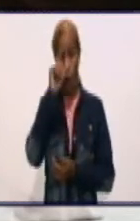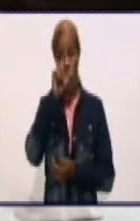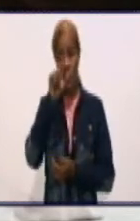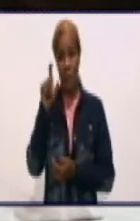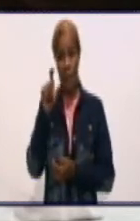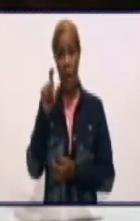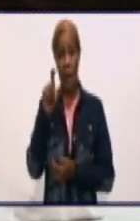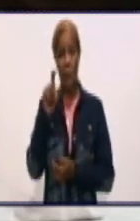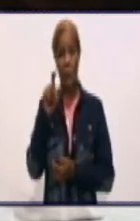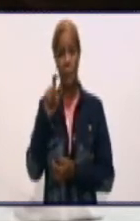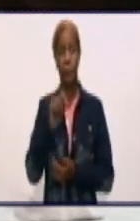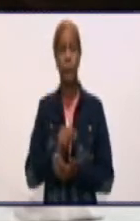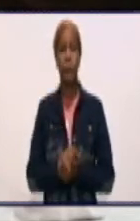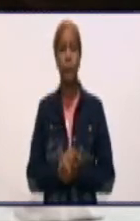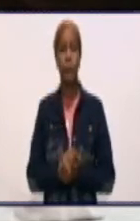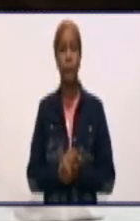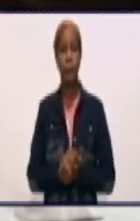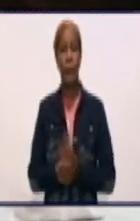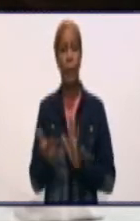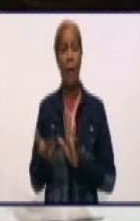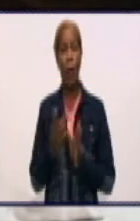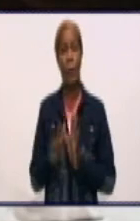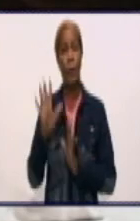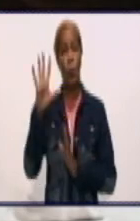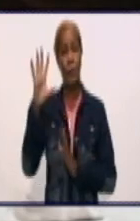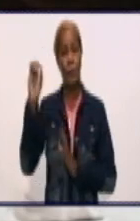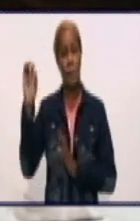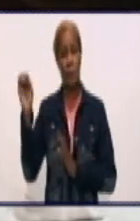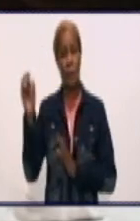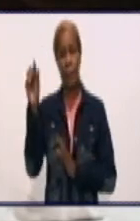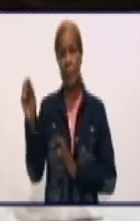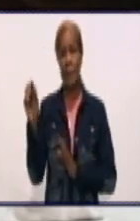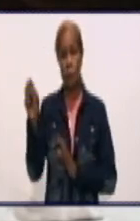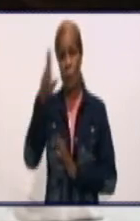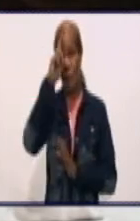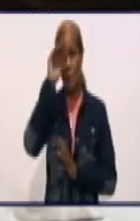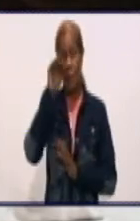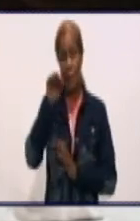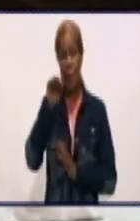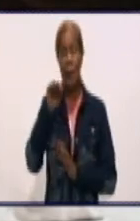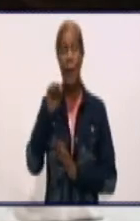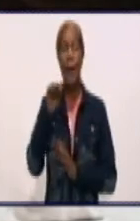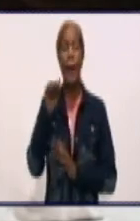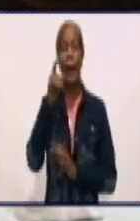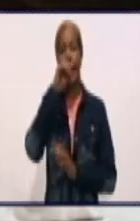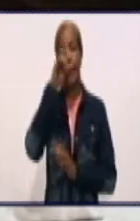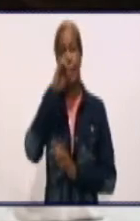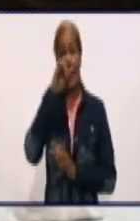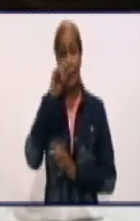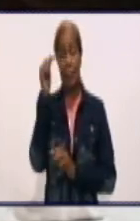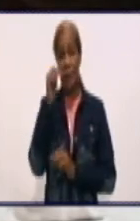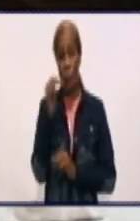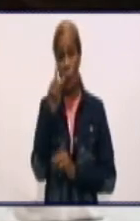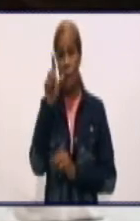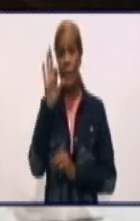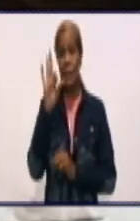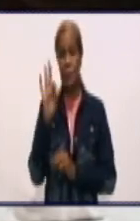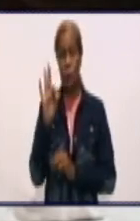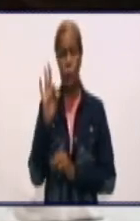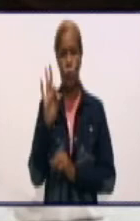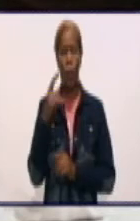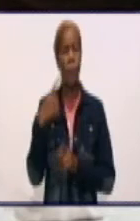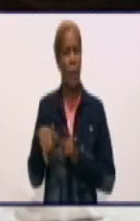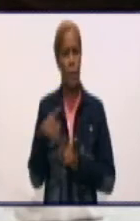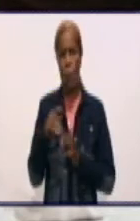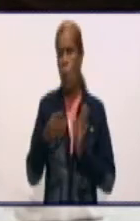casi concluido, hemos ingresado alrededor de 500 pacientes en edades pediátricas y esto no impide nada, no imposibilita nada.